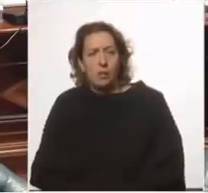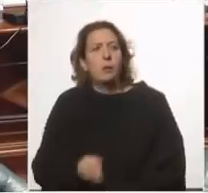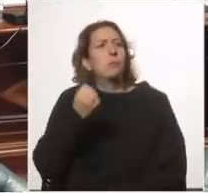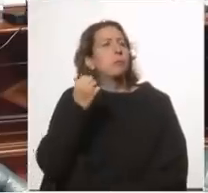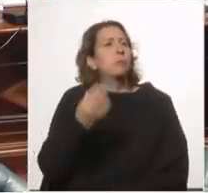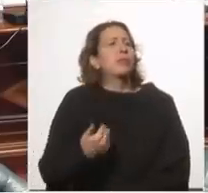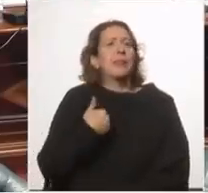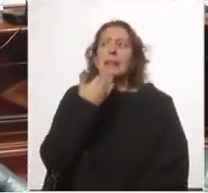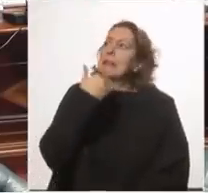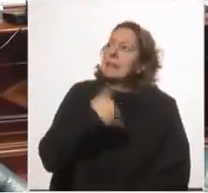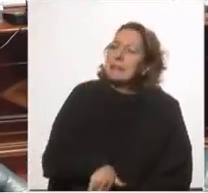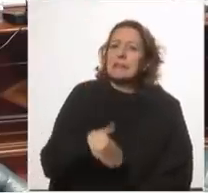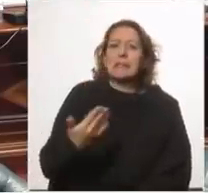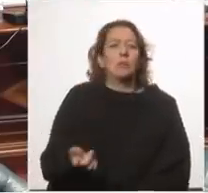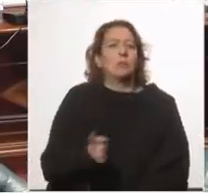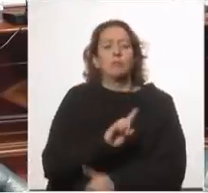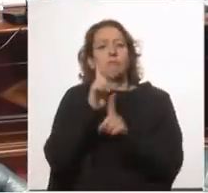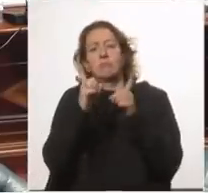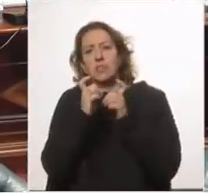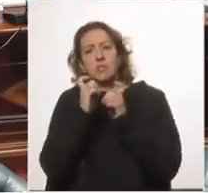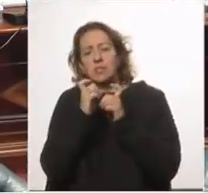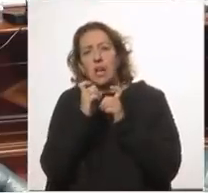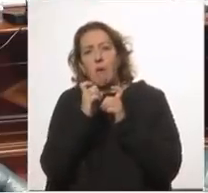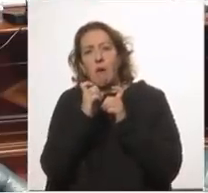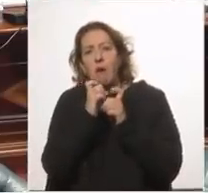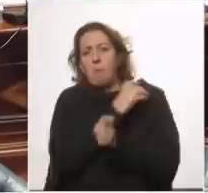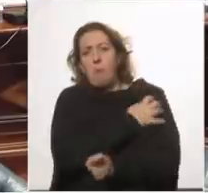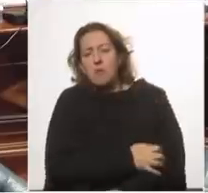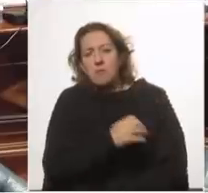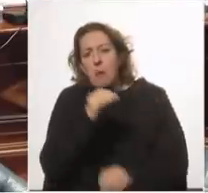razón por la cual se entendió que no era necesario mitigar la pobreza